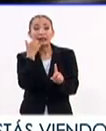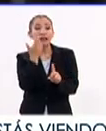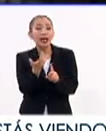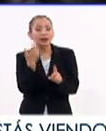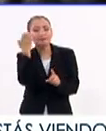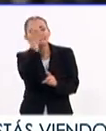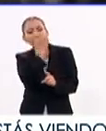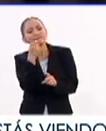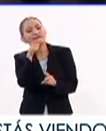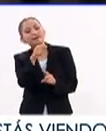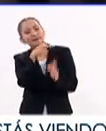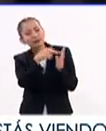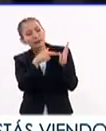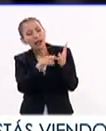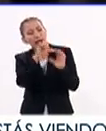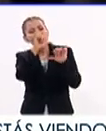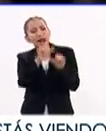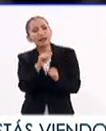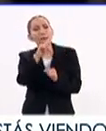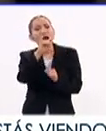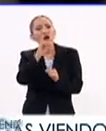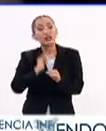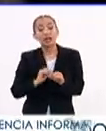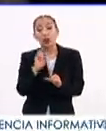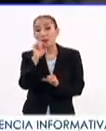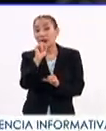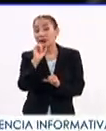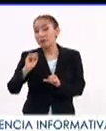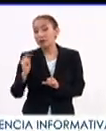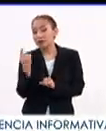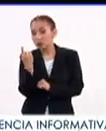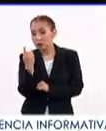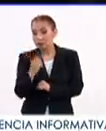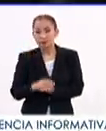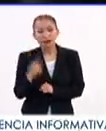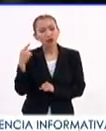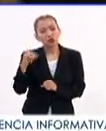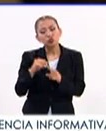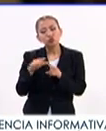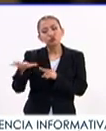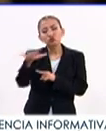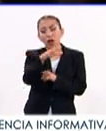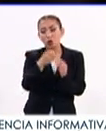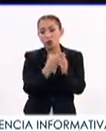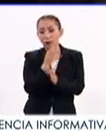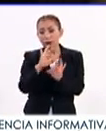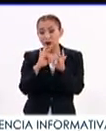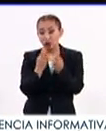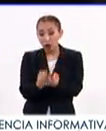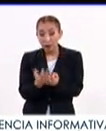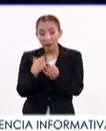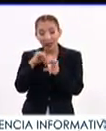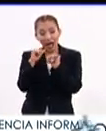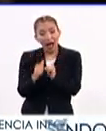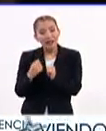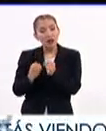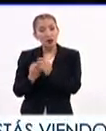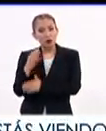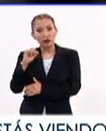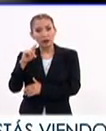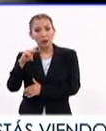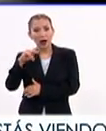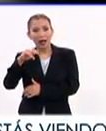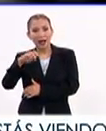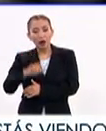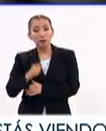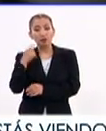busca explorar los principios del arte barroco en el siglo XX y XXI y su impacto en las nuevas manifestaciones del arte contemporáneo.